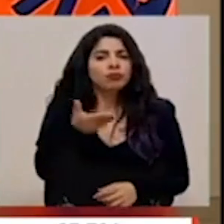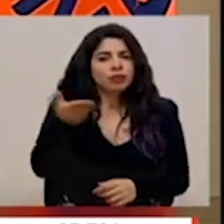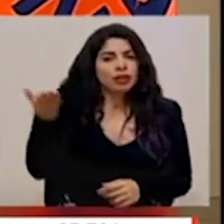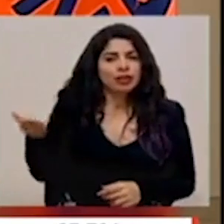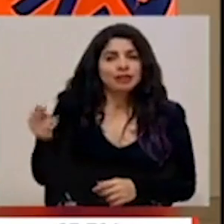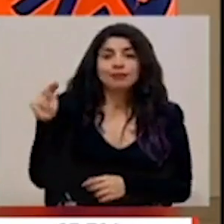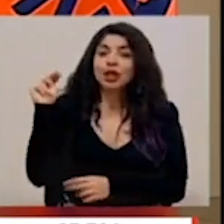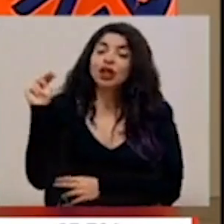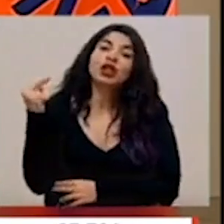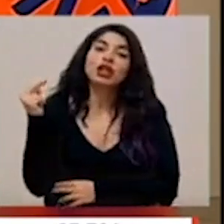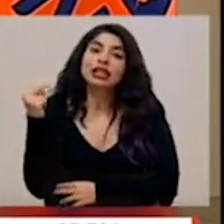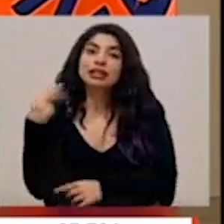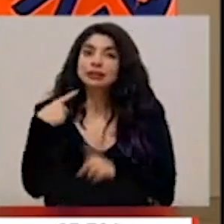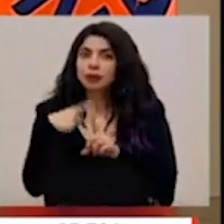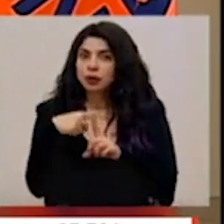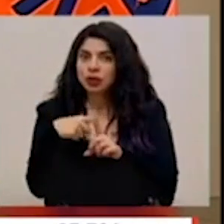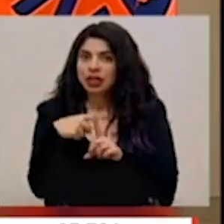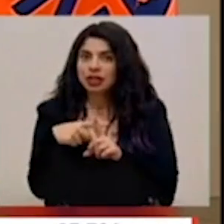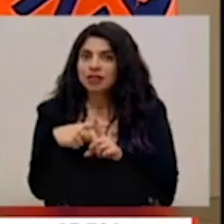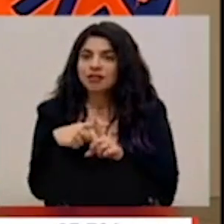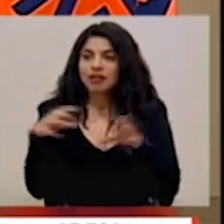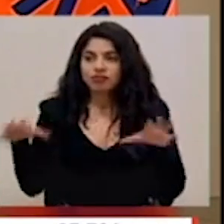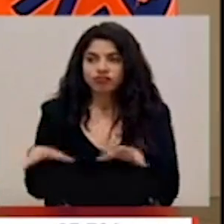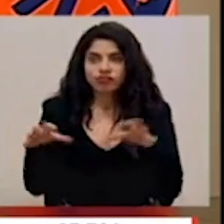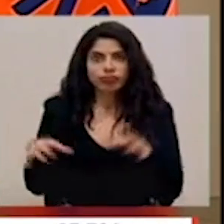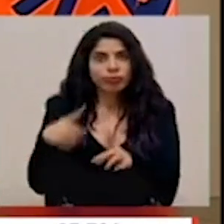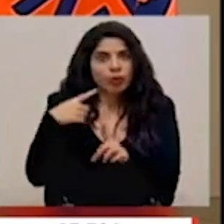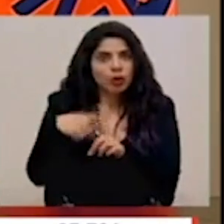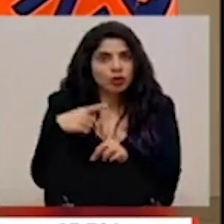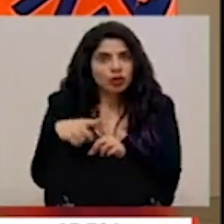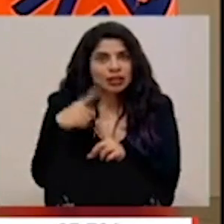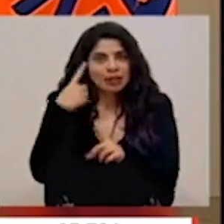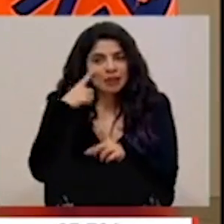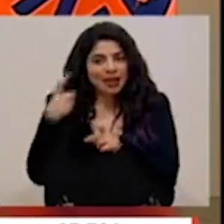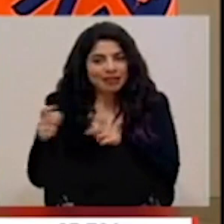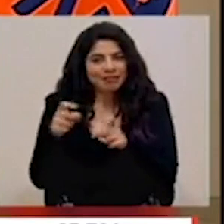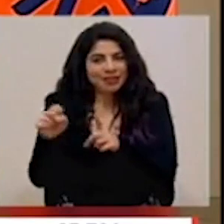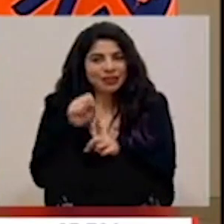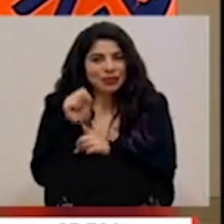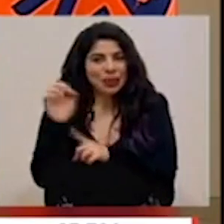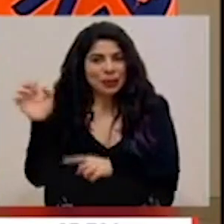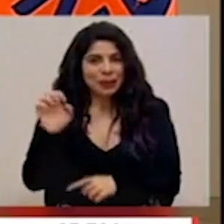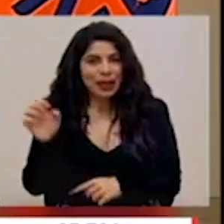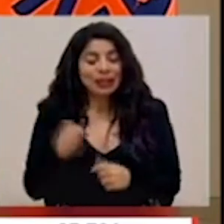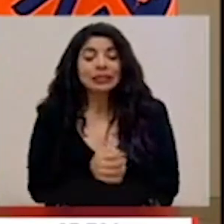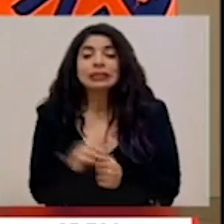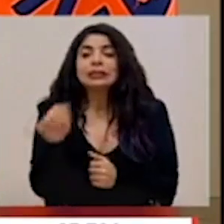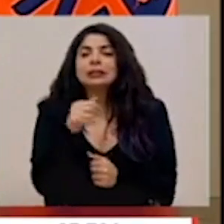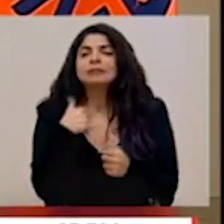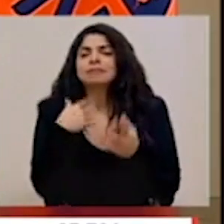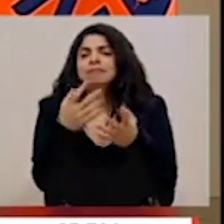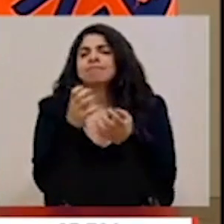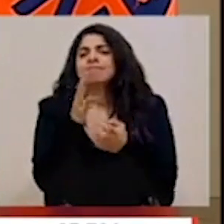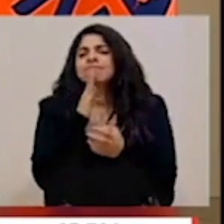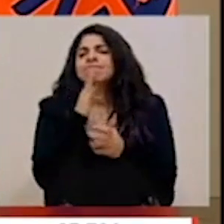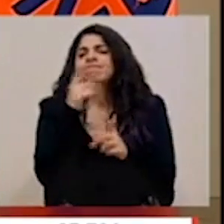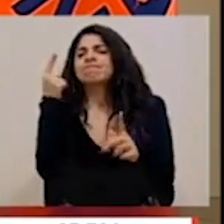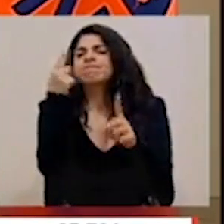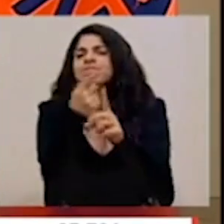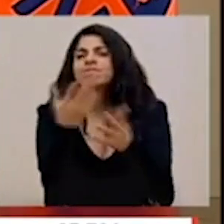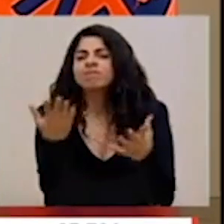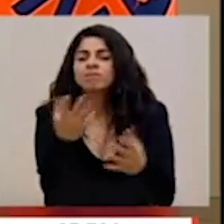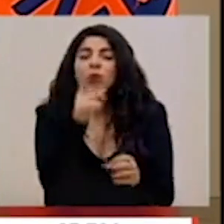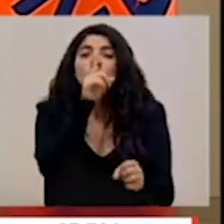en noticias muy positivas, en acciones muy positivas en el manejo de esta situación de emergencia, también quiero hacer referencia al